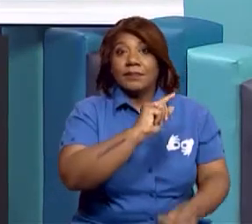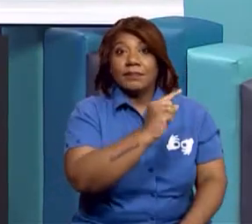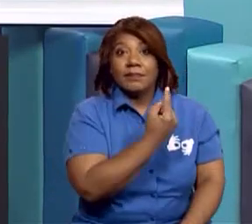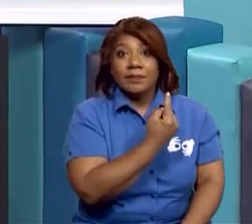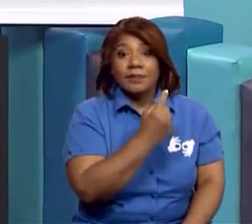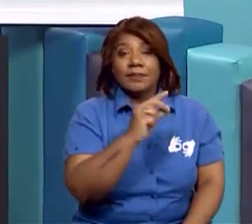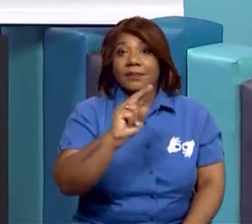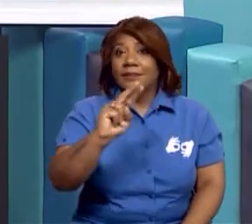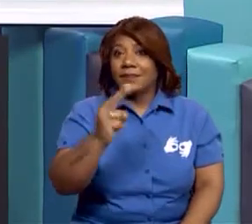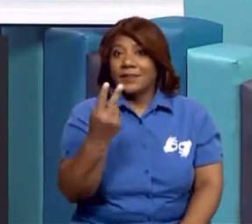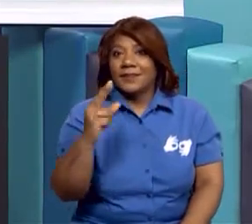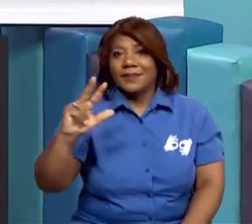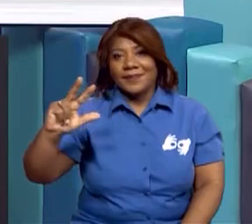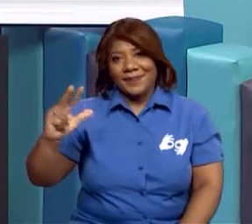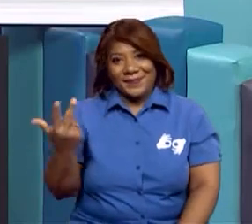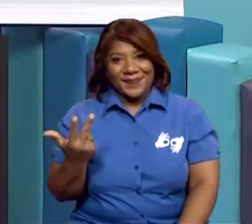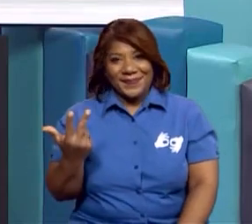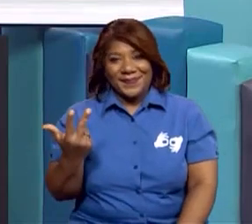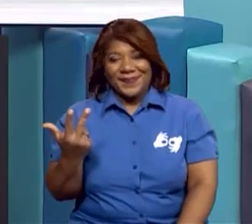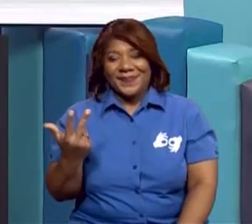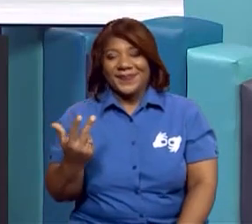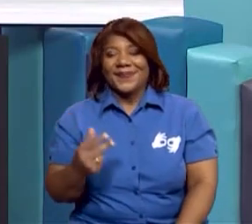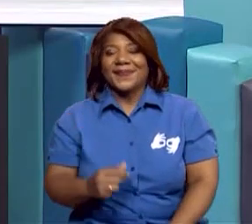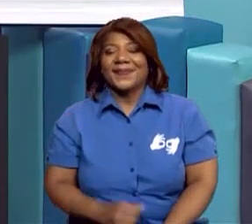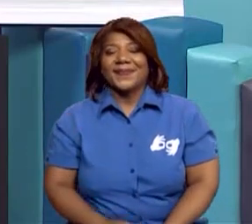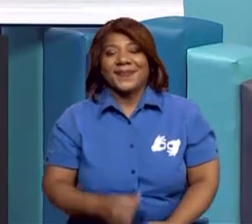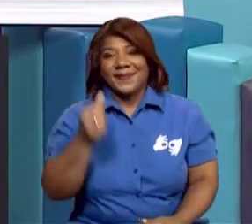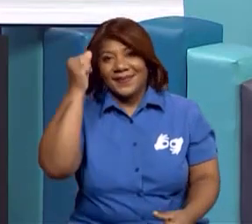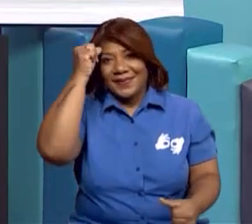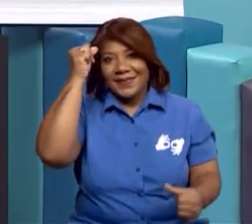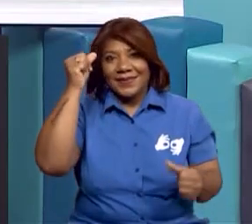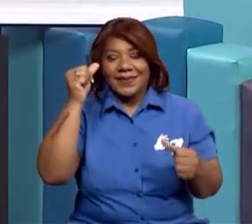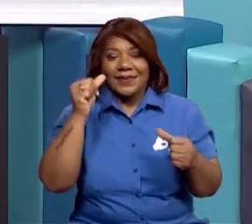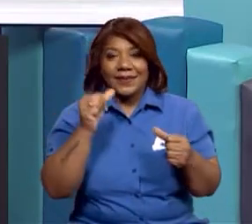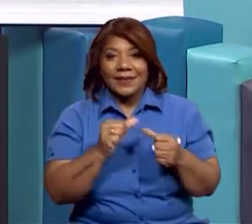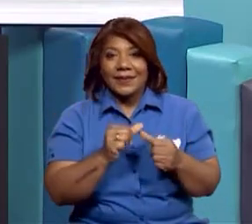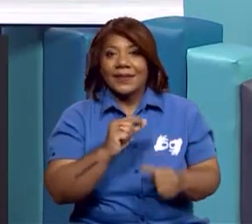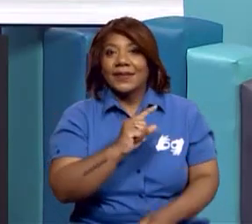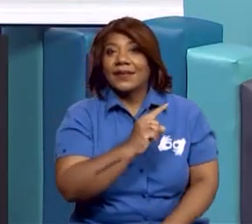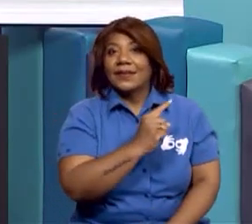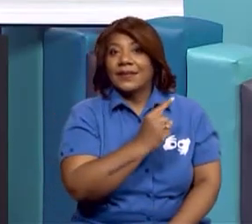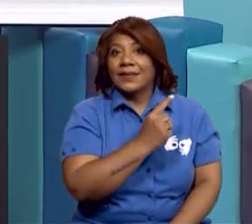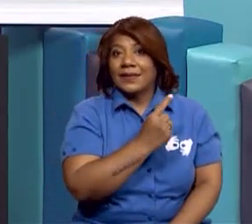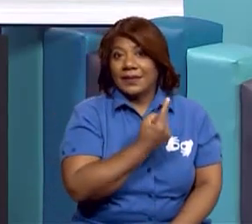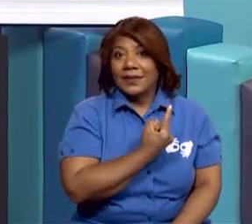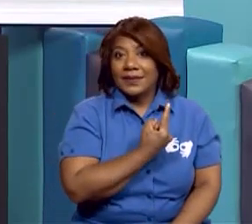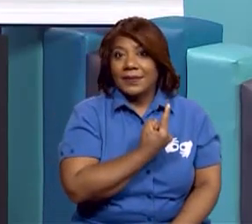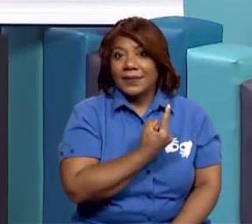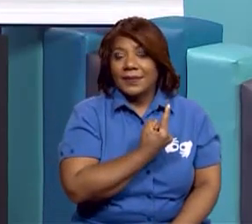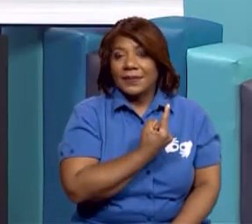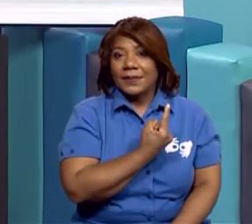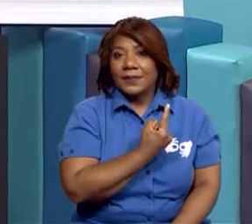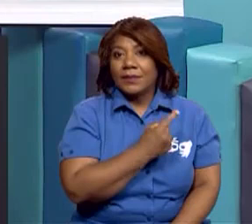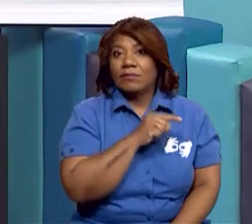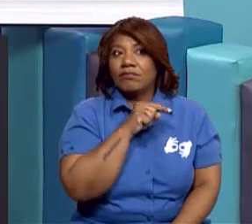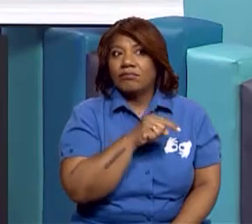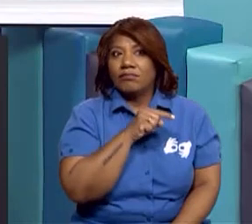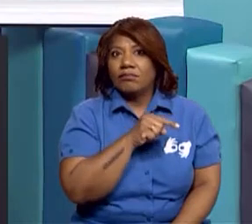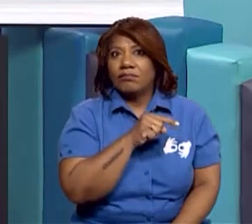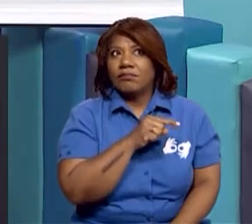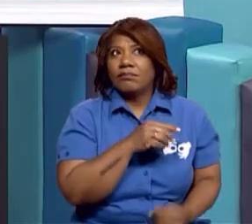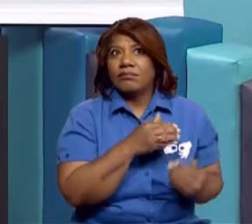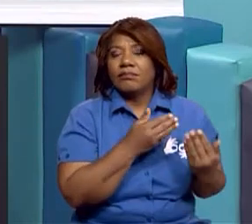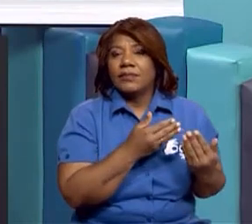uno secundario, uno terciario. Recuerda que en la primera, que es el sector primario, todo lo que viene o